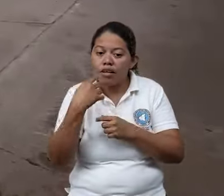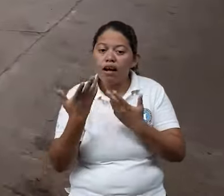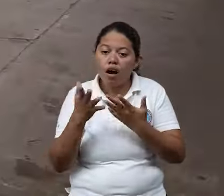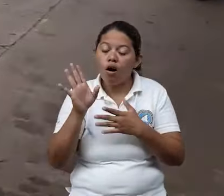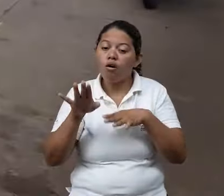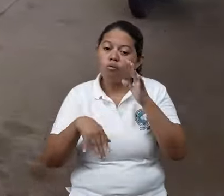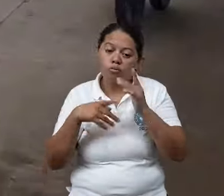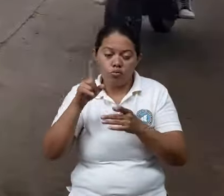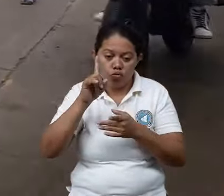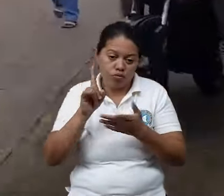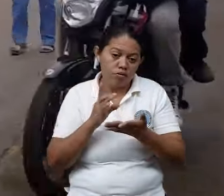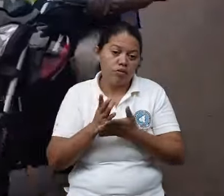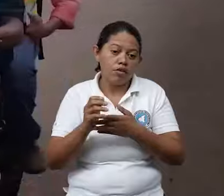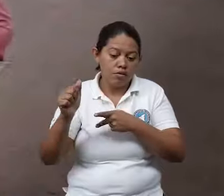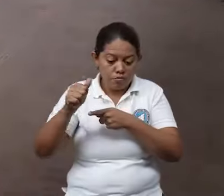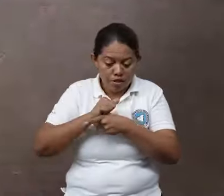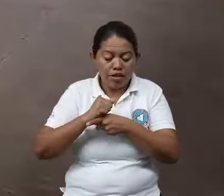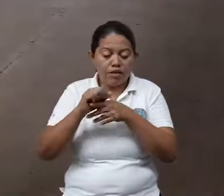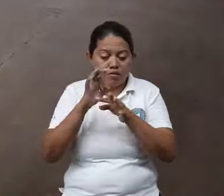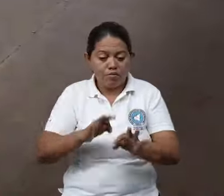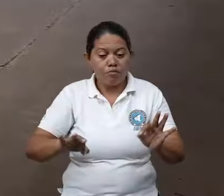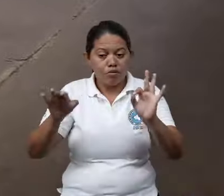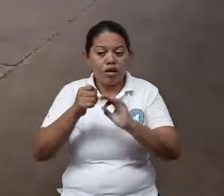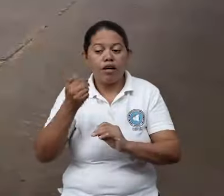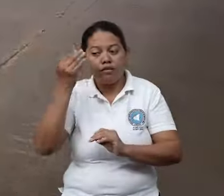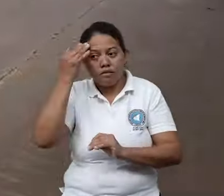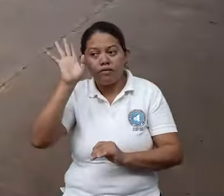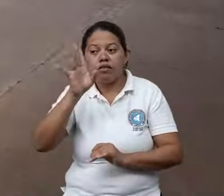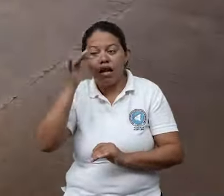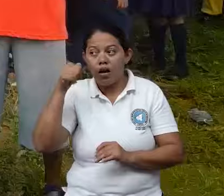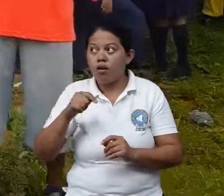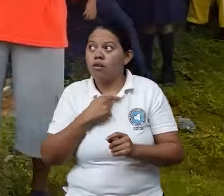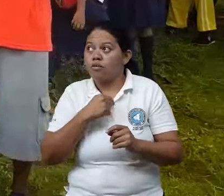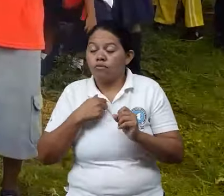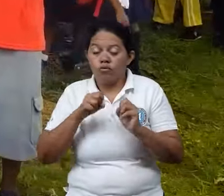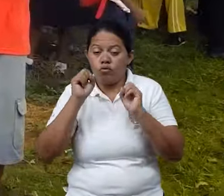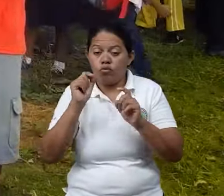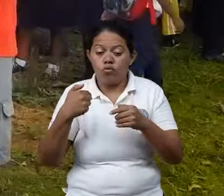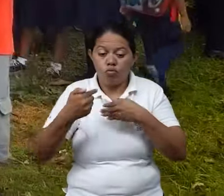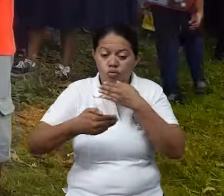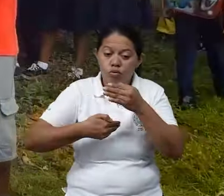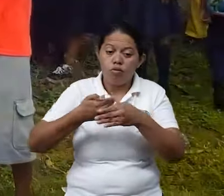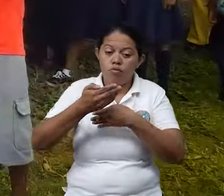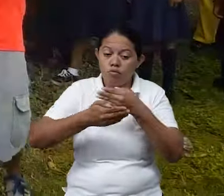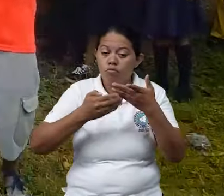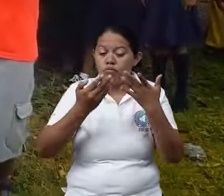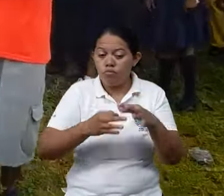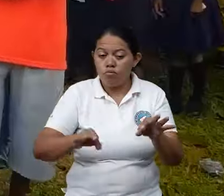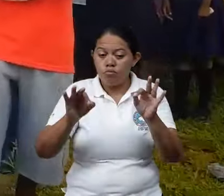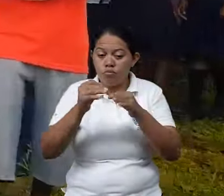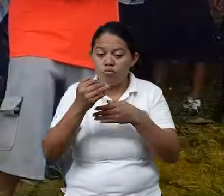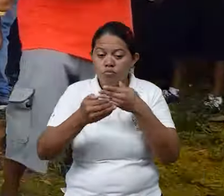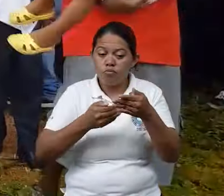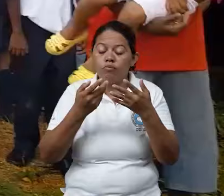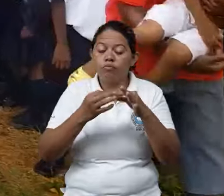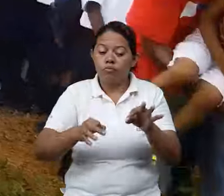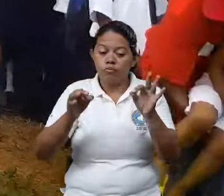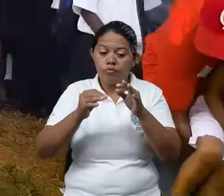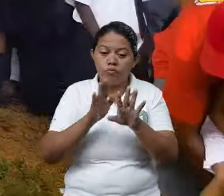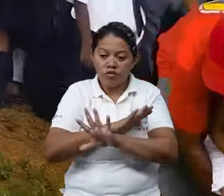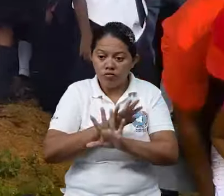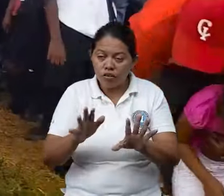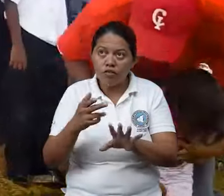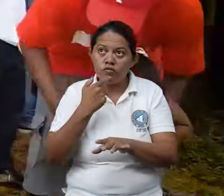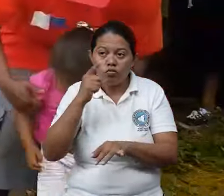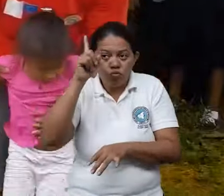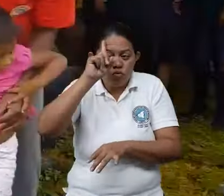para practicar, para practicar y a la hora de emergencia sepan qué hacer. Al final todo esto es un componente, que si falla uno de esos componentes, falla